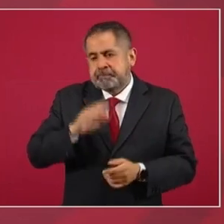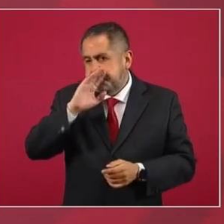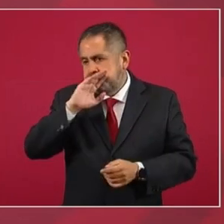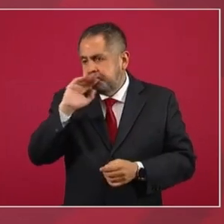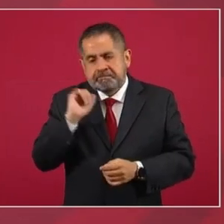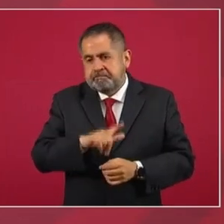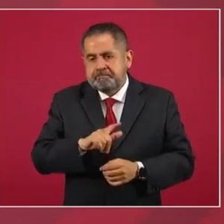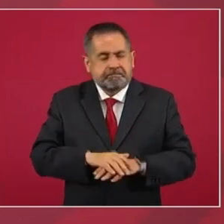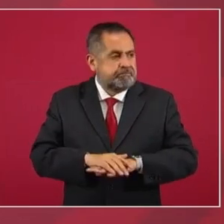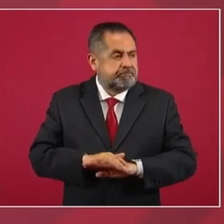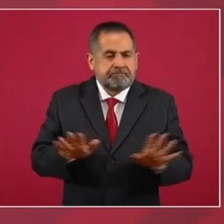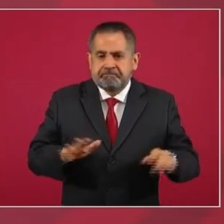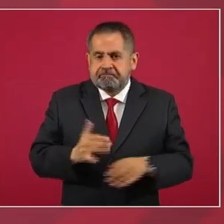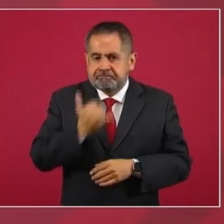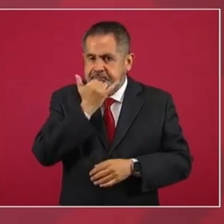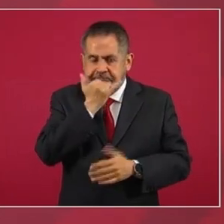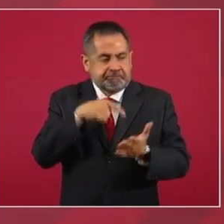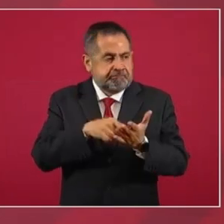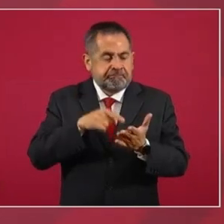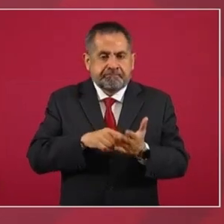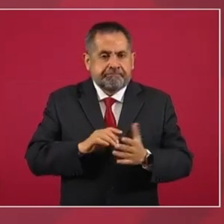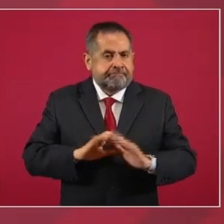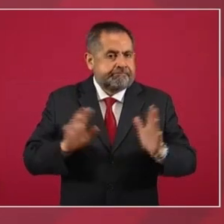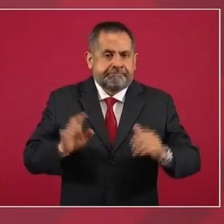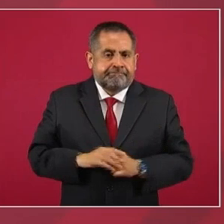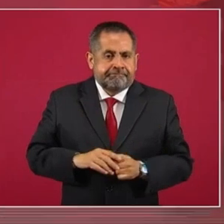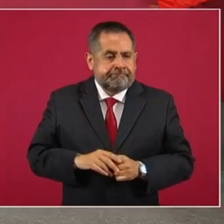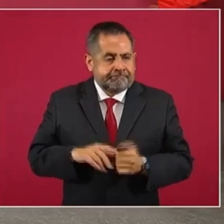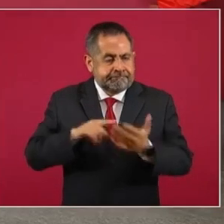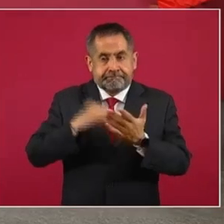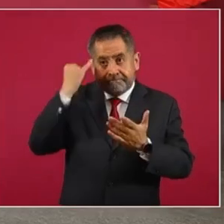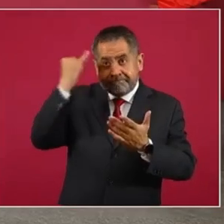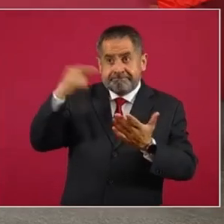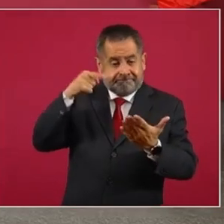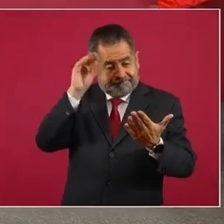concebida.